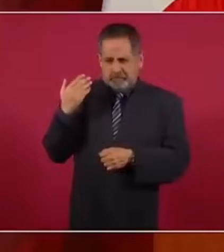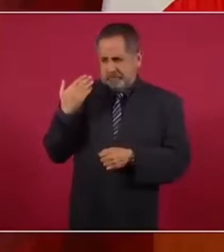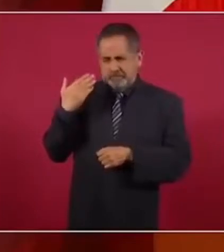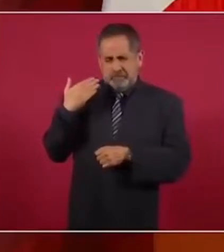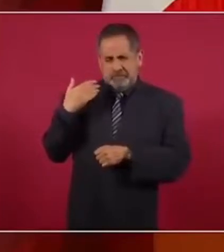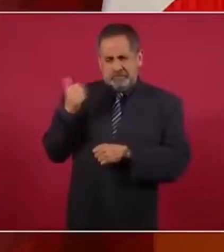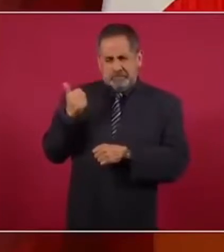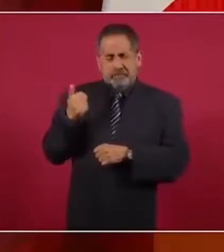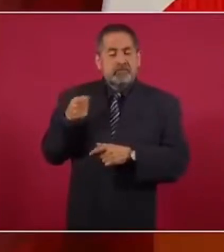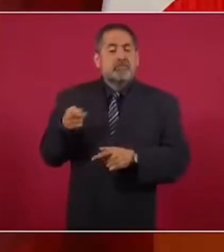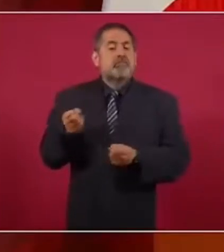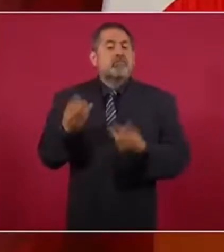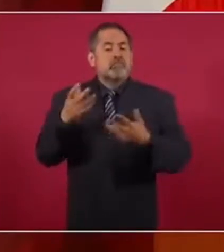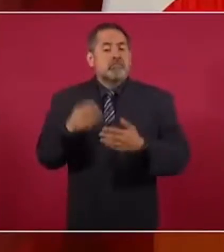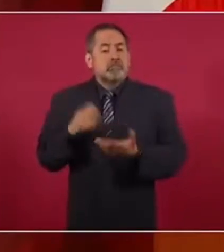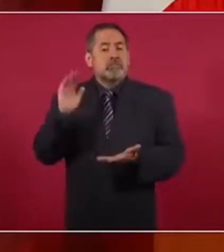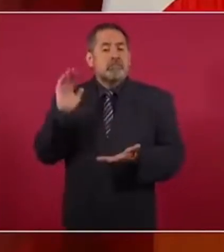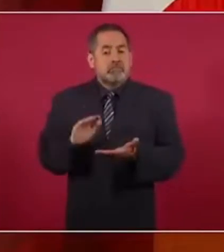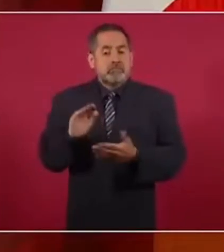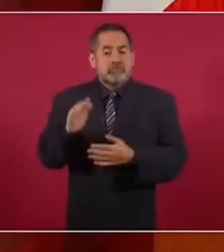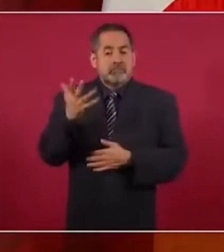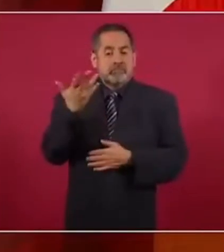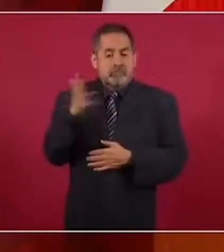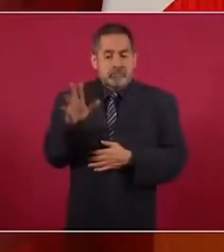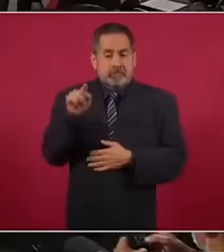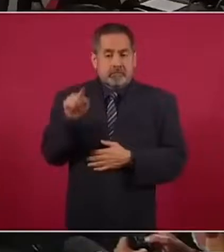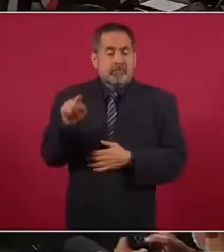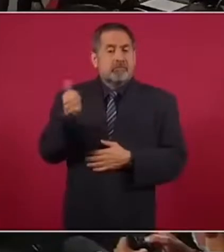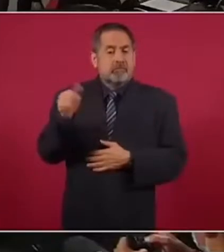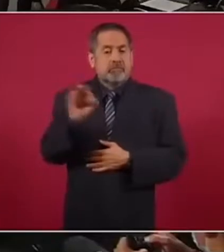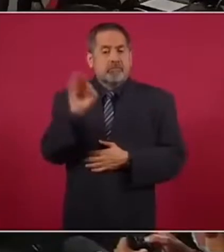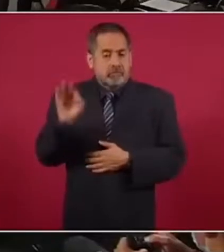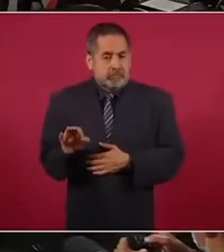días de menos 10.6.